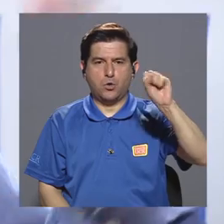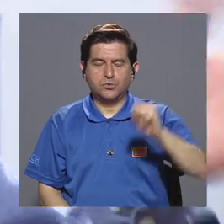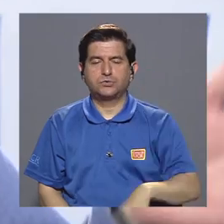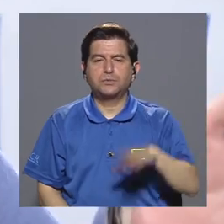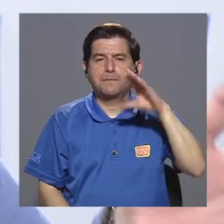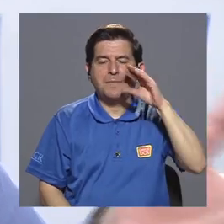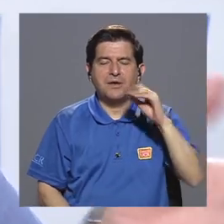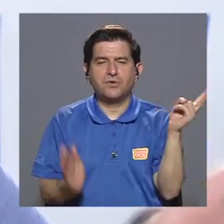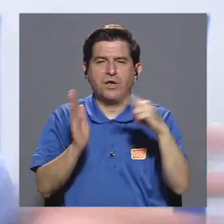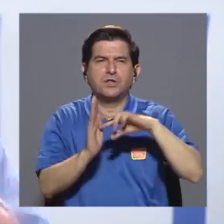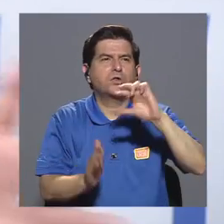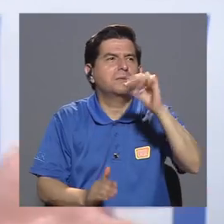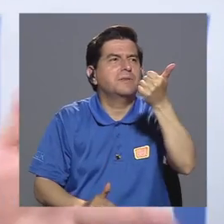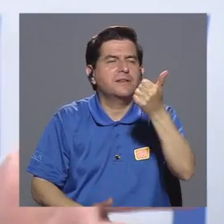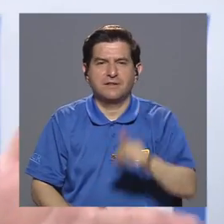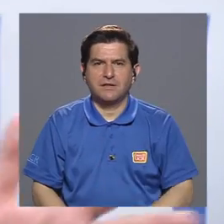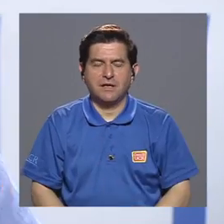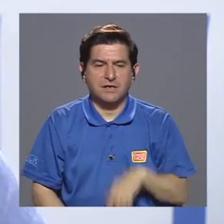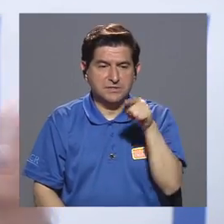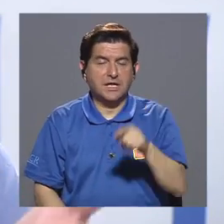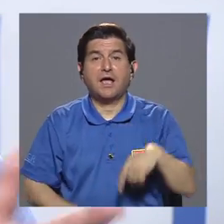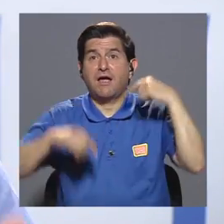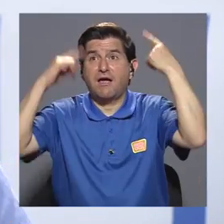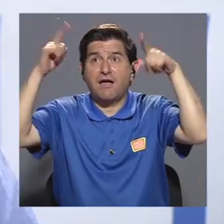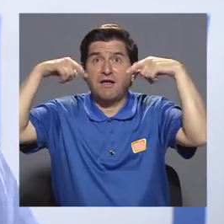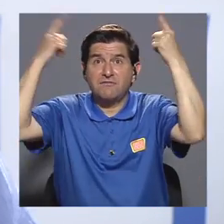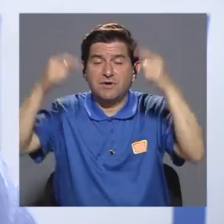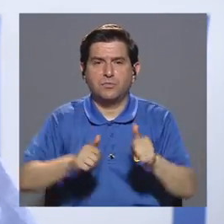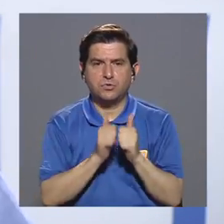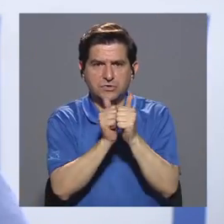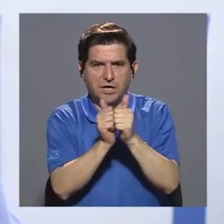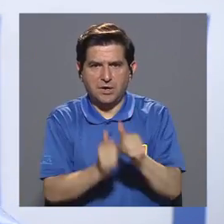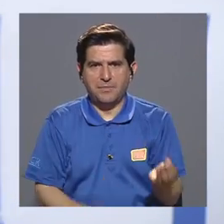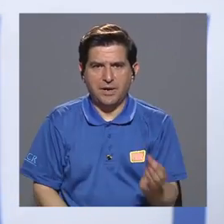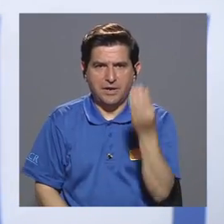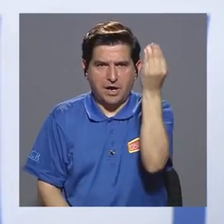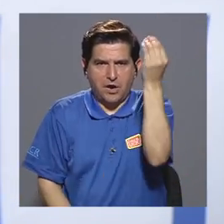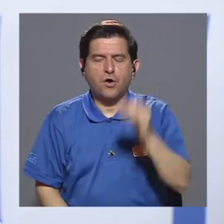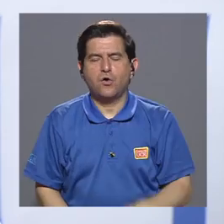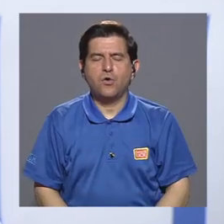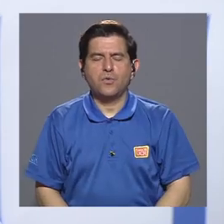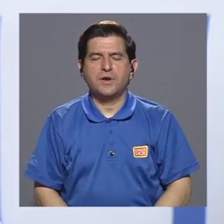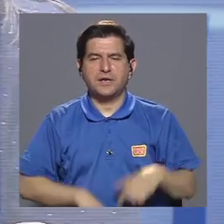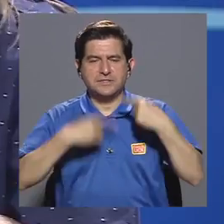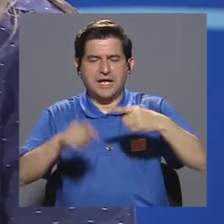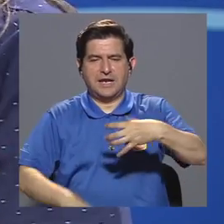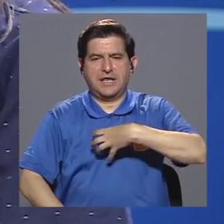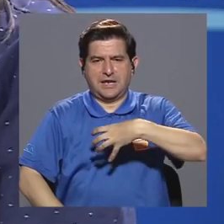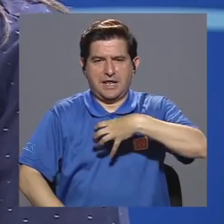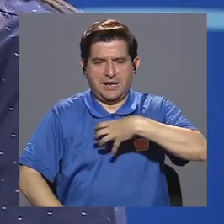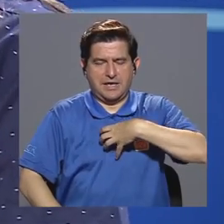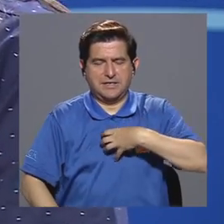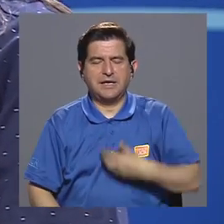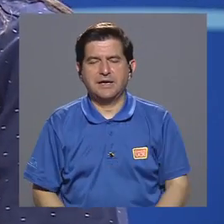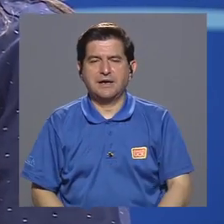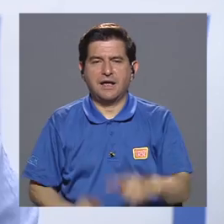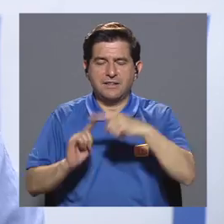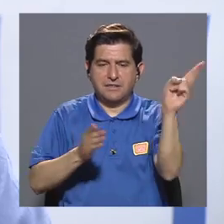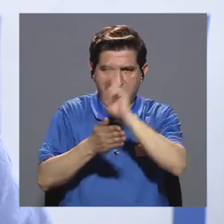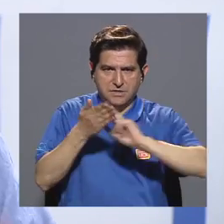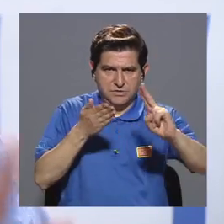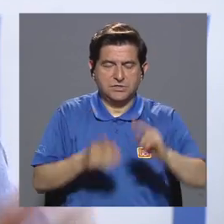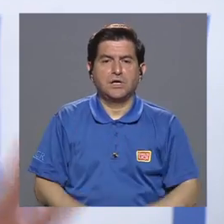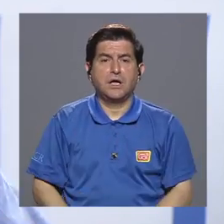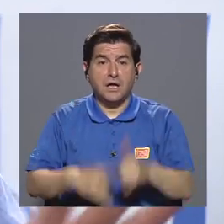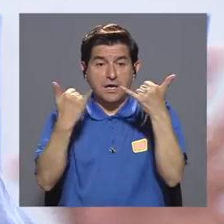2010 más o menos se volvió muy famoso porque acompañaba a los muchachos universitarios en las protestas que habían. Y